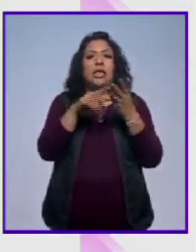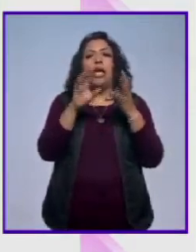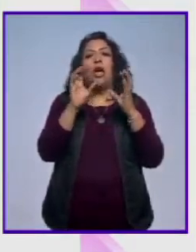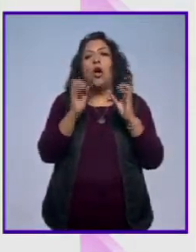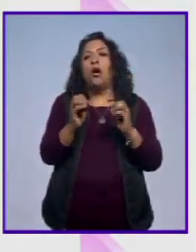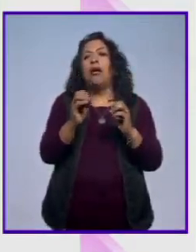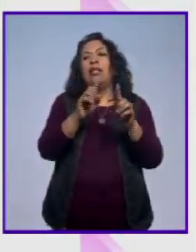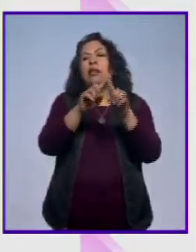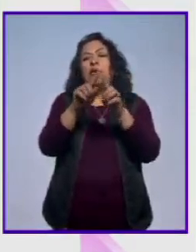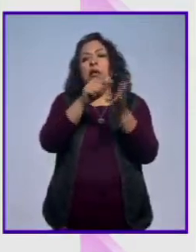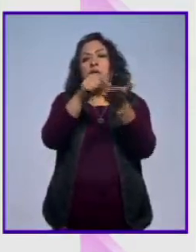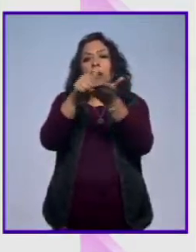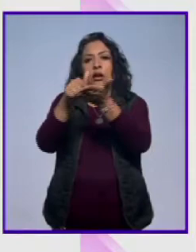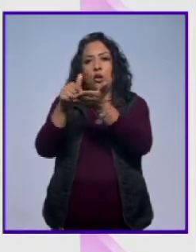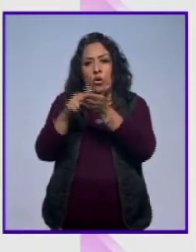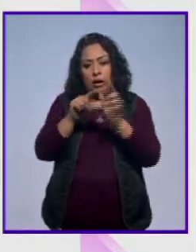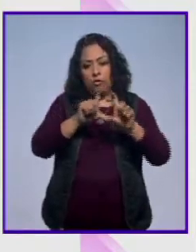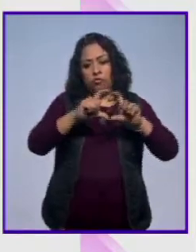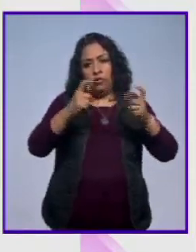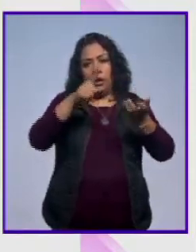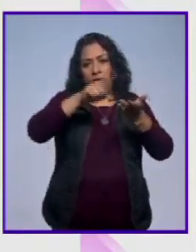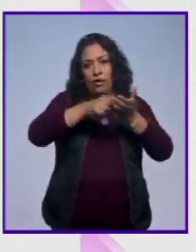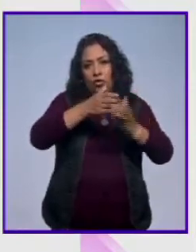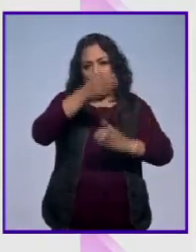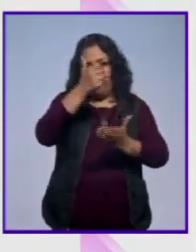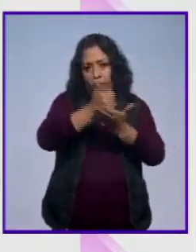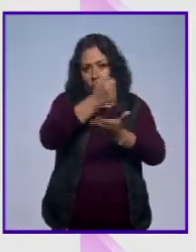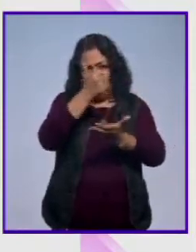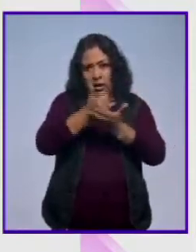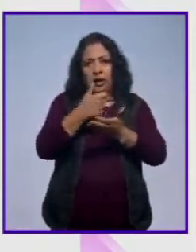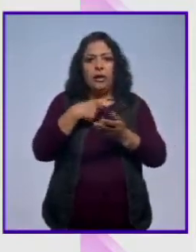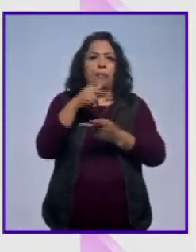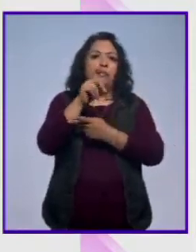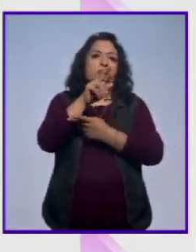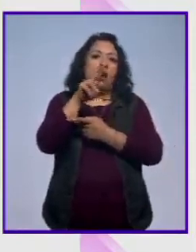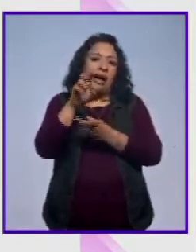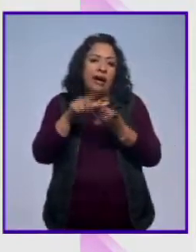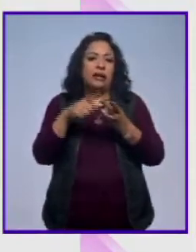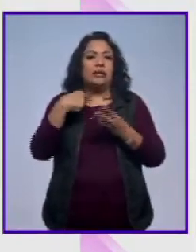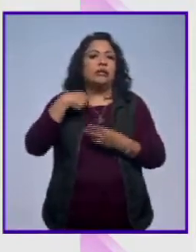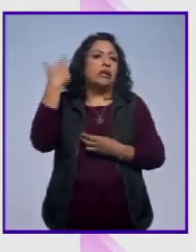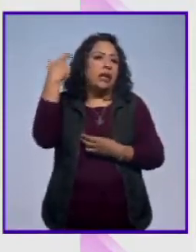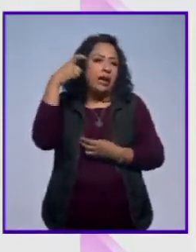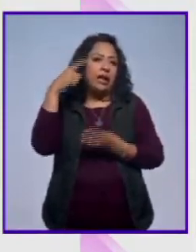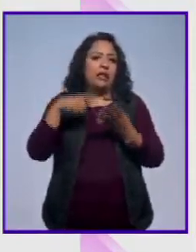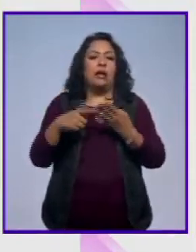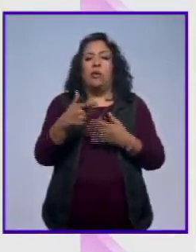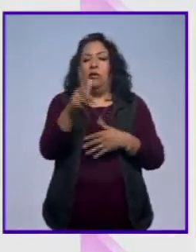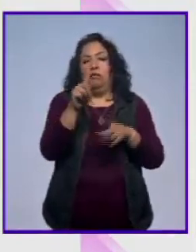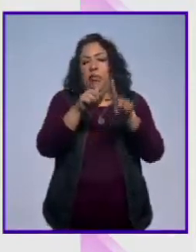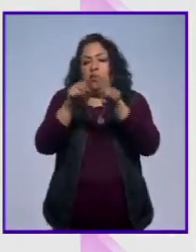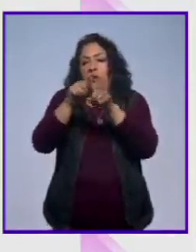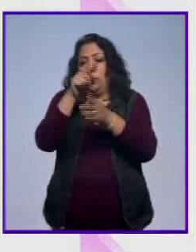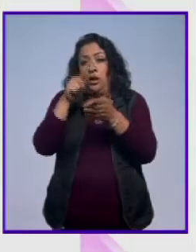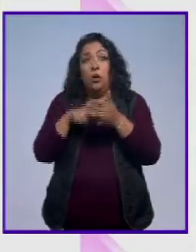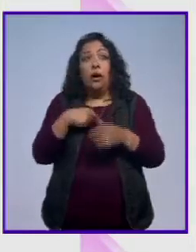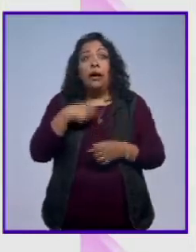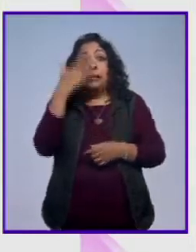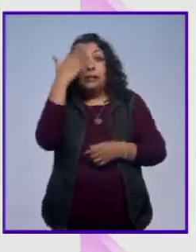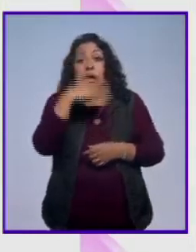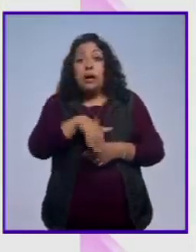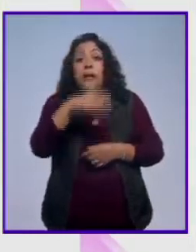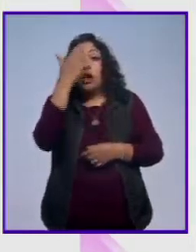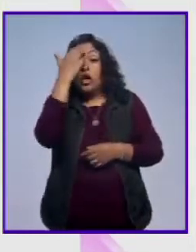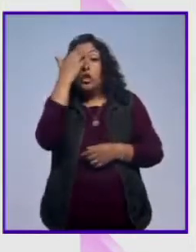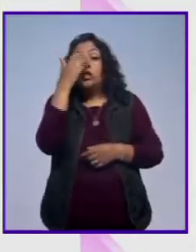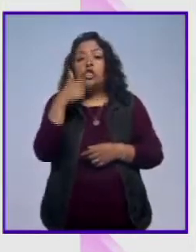caso de otras latitudes en el país, pues Parras o Querétaro o Guanajuato. Que haya más certeza de